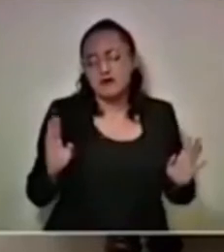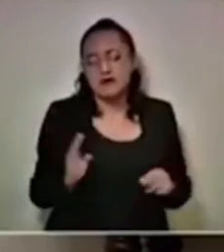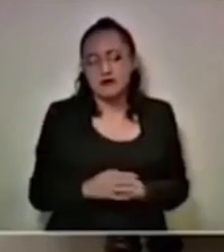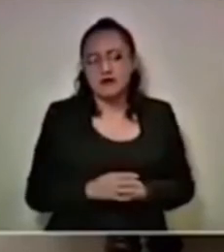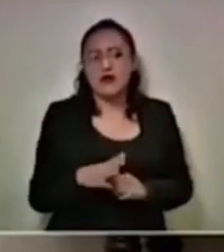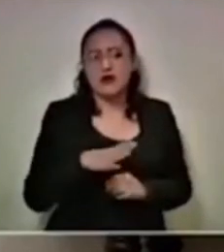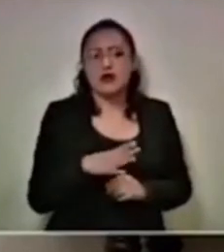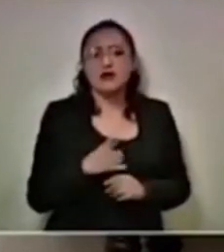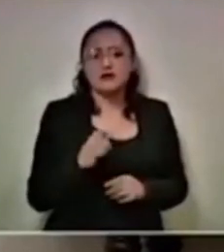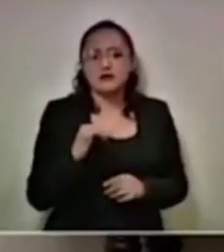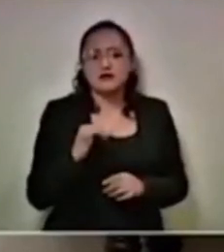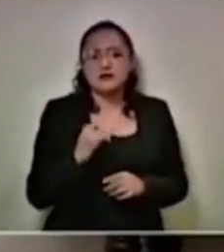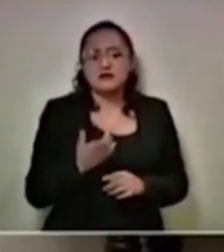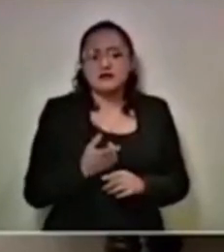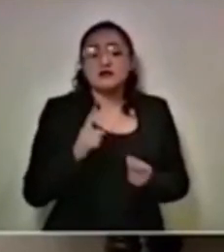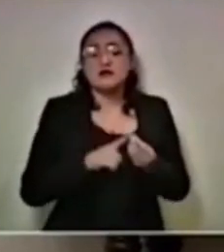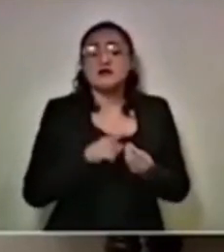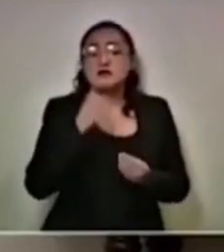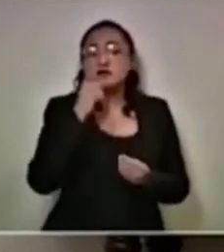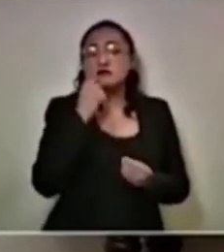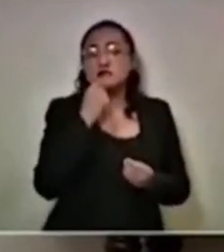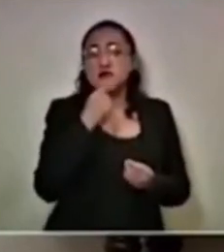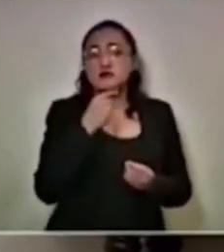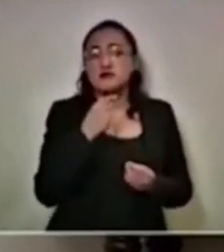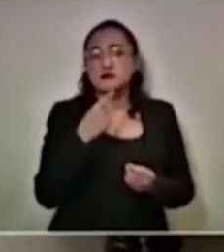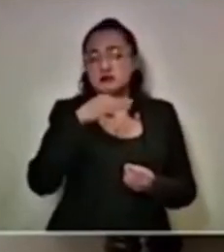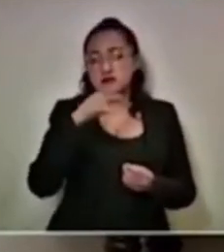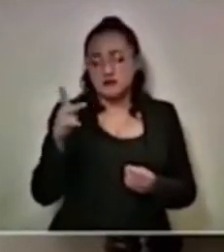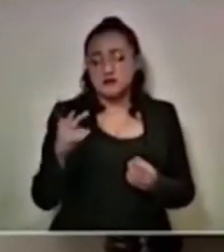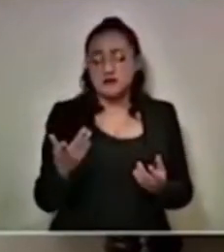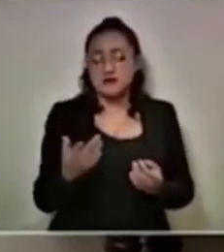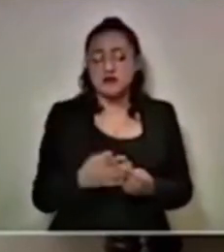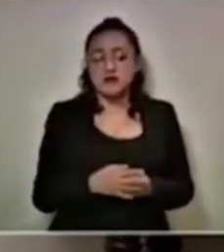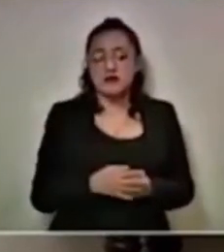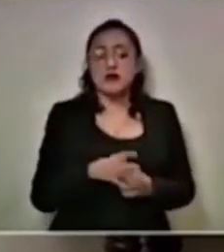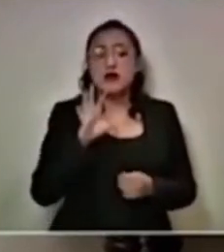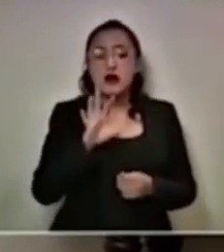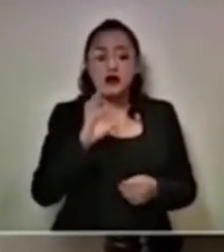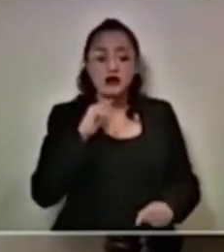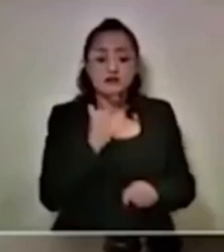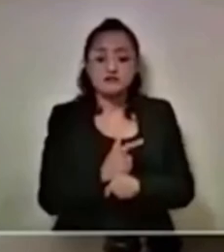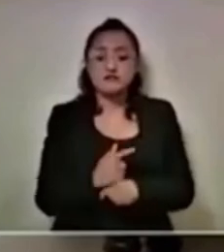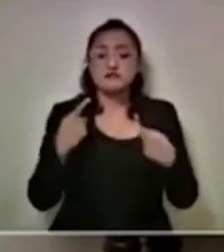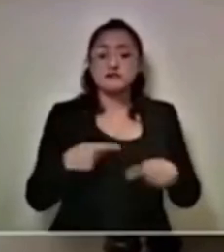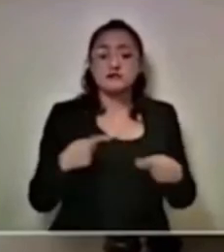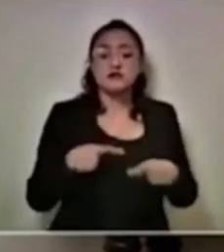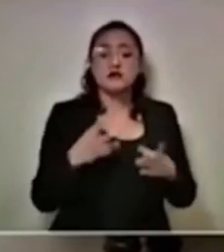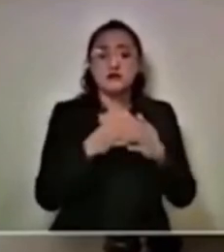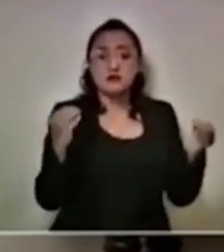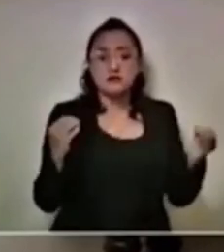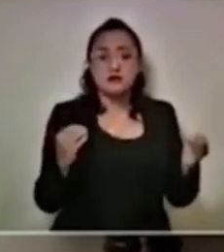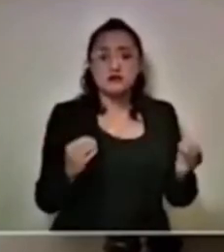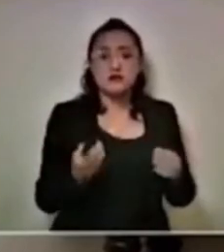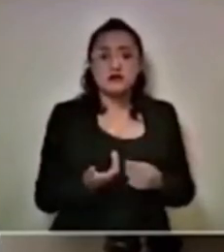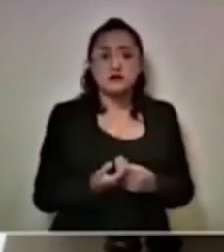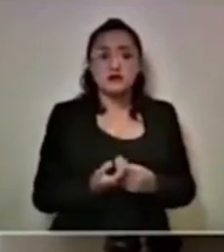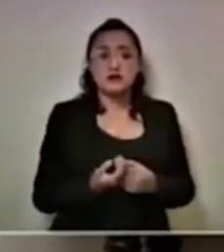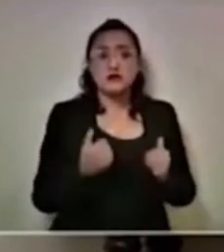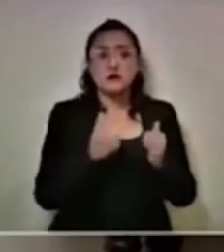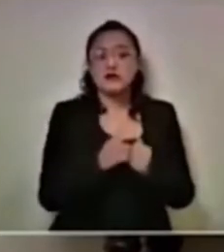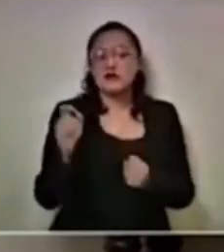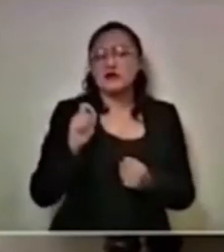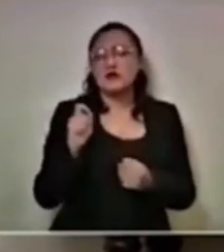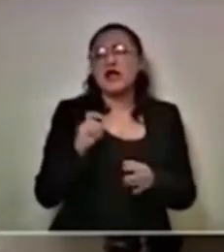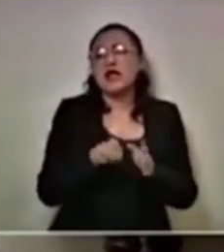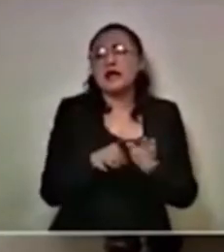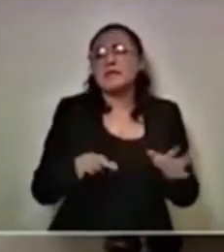en donde la policía ministerial ha encontrado a las personas declaradas desaparecidas, pues con su novio,